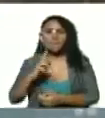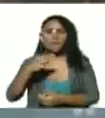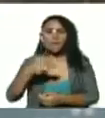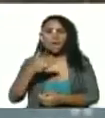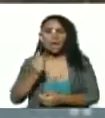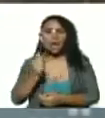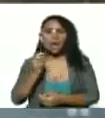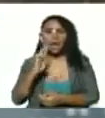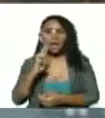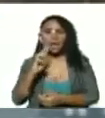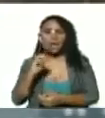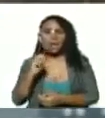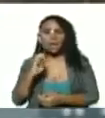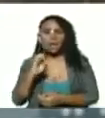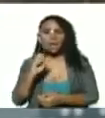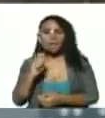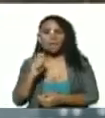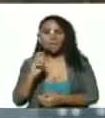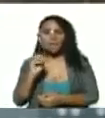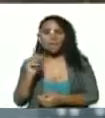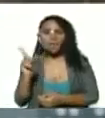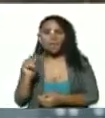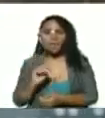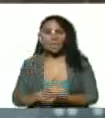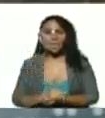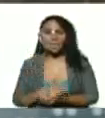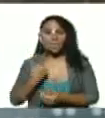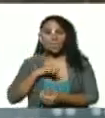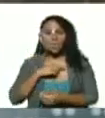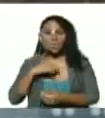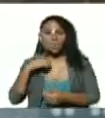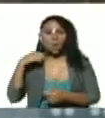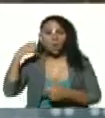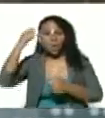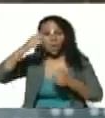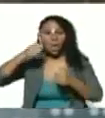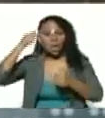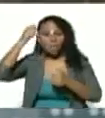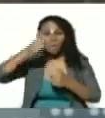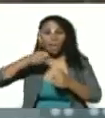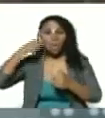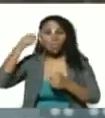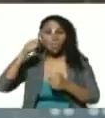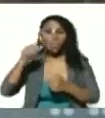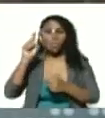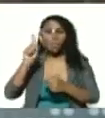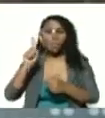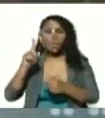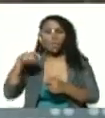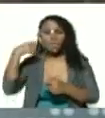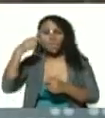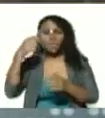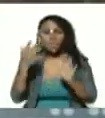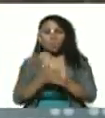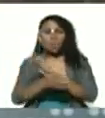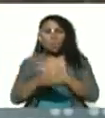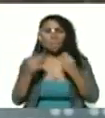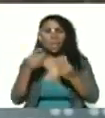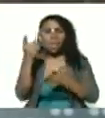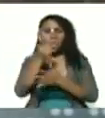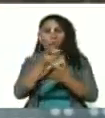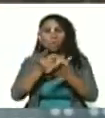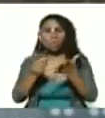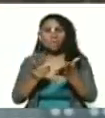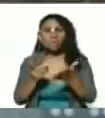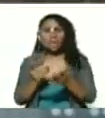y estuvimos grabando unos videos para un documental